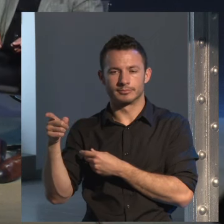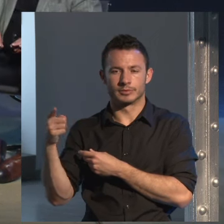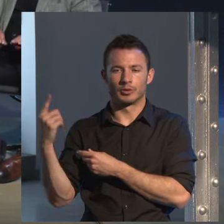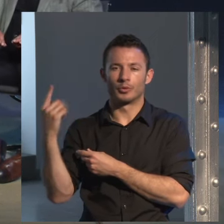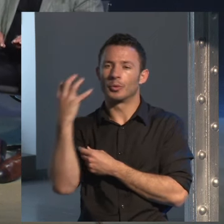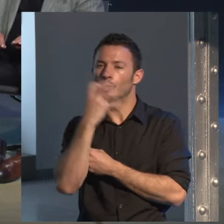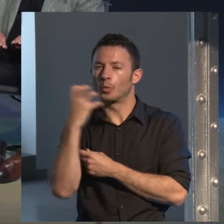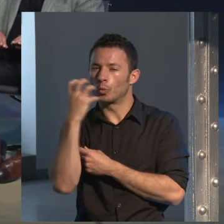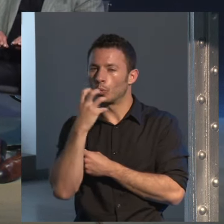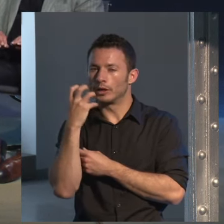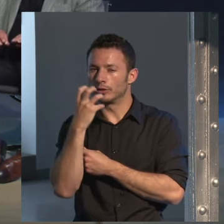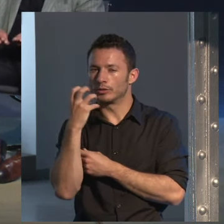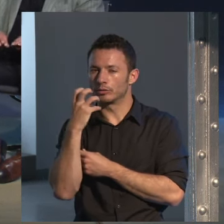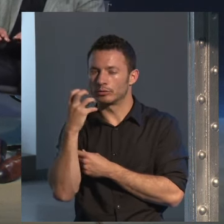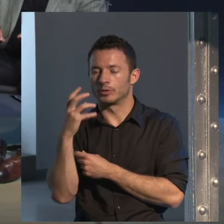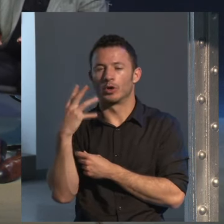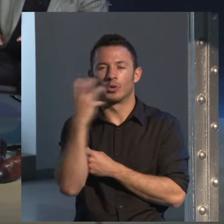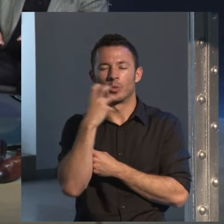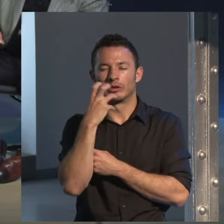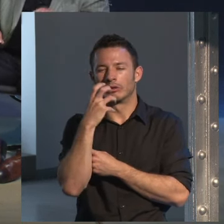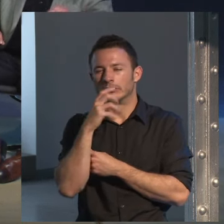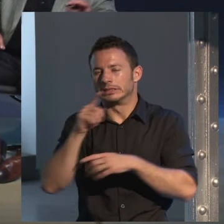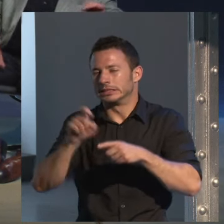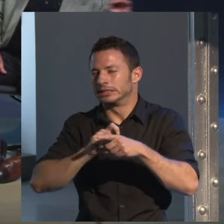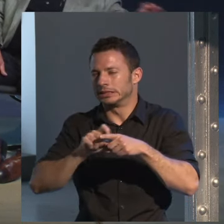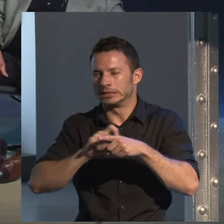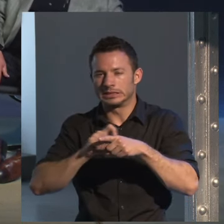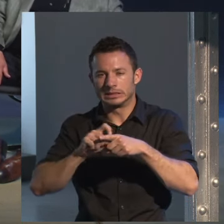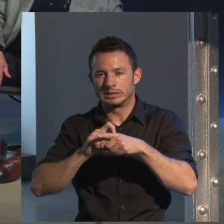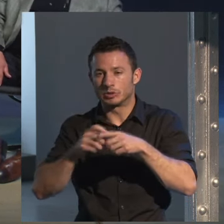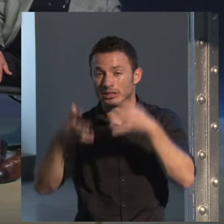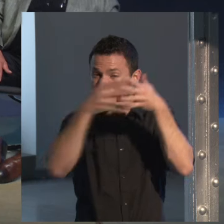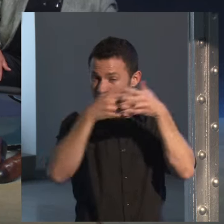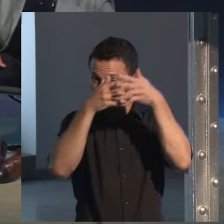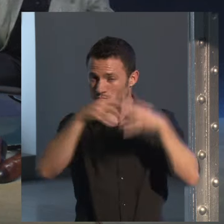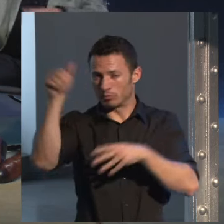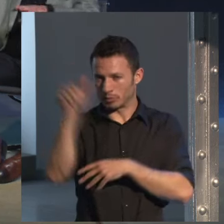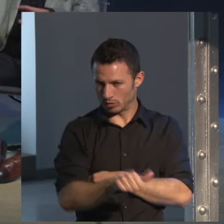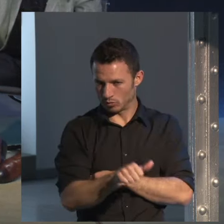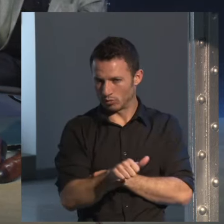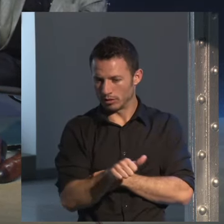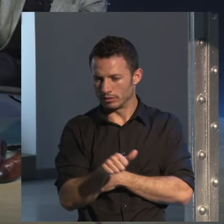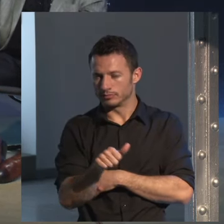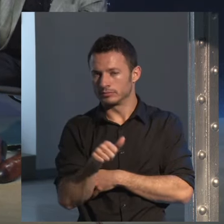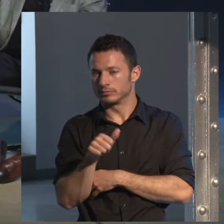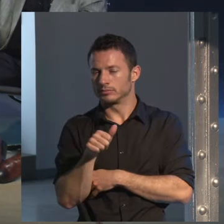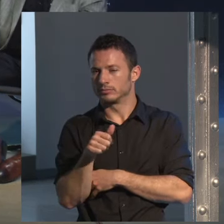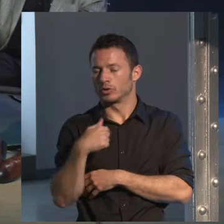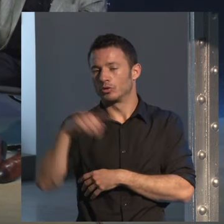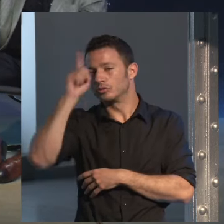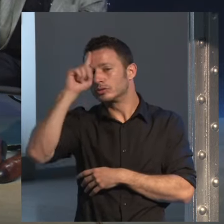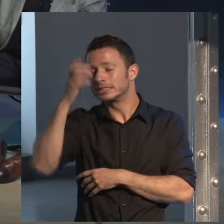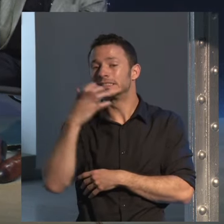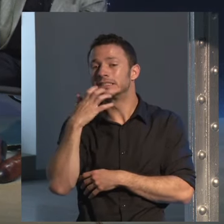es un cuento típico de las películas norteamericanas en las que hay un escritor como personaje. No sé si vieron la última